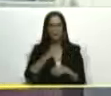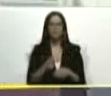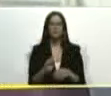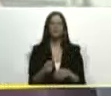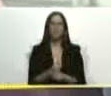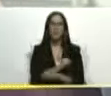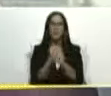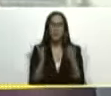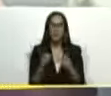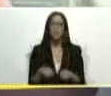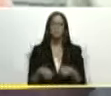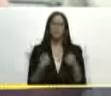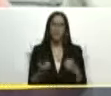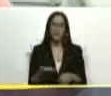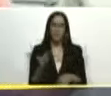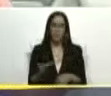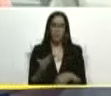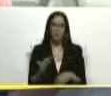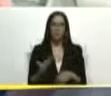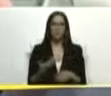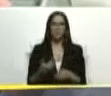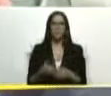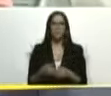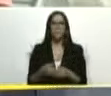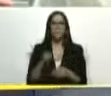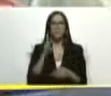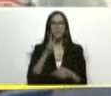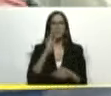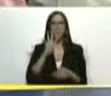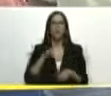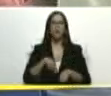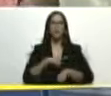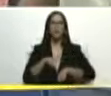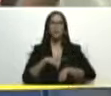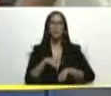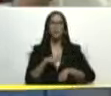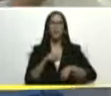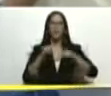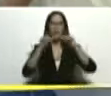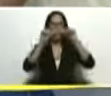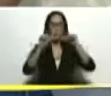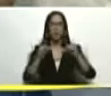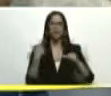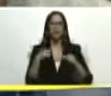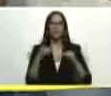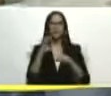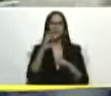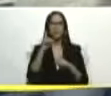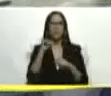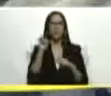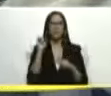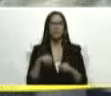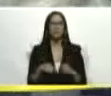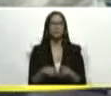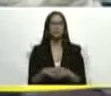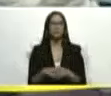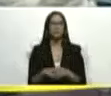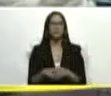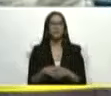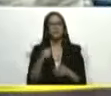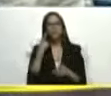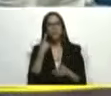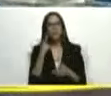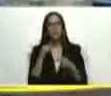supuesto aún más importante durante veinticuatro horas es el horario que va a tener este CDI también bueno presidente fíjese aquí en este